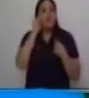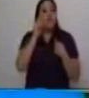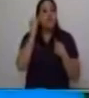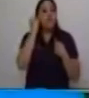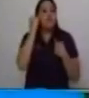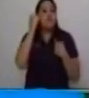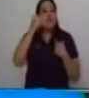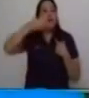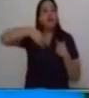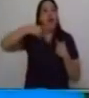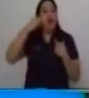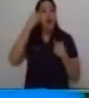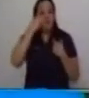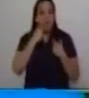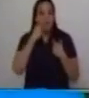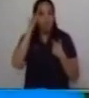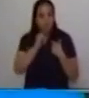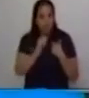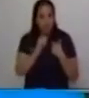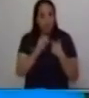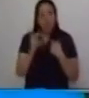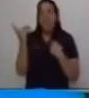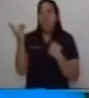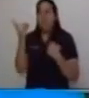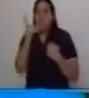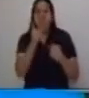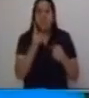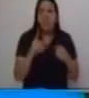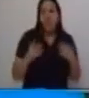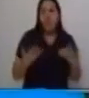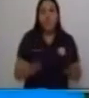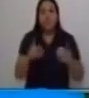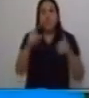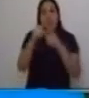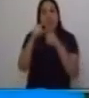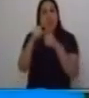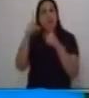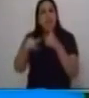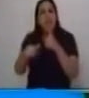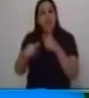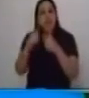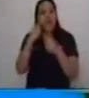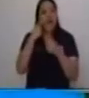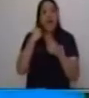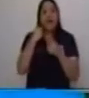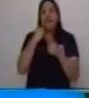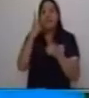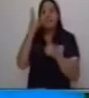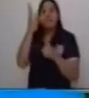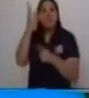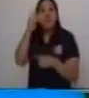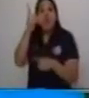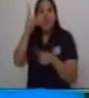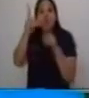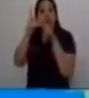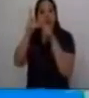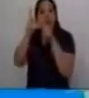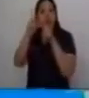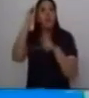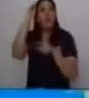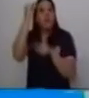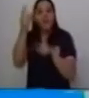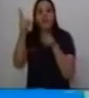es en la palabra donde y es un adverbio de lugar esta es la palabra que conecta las dos